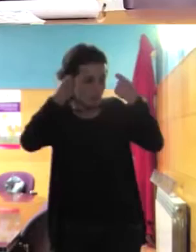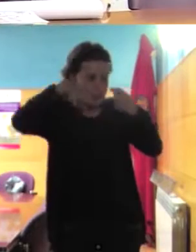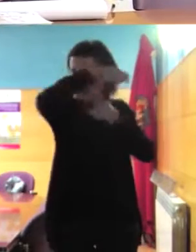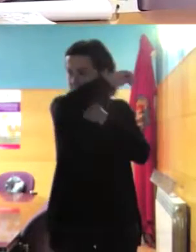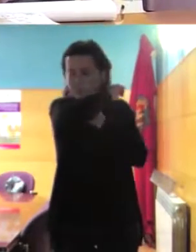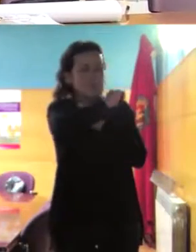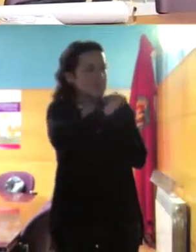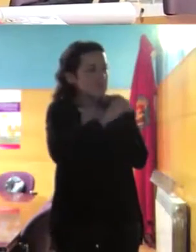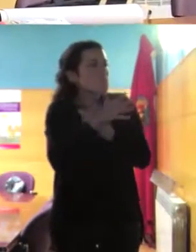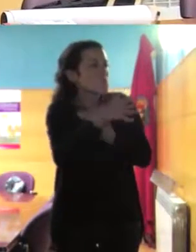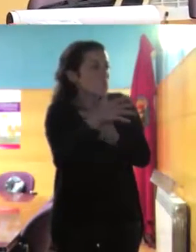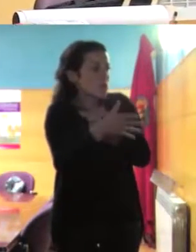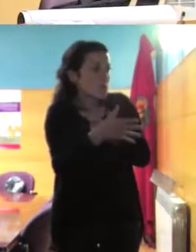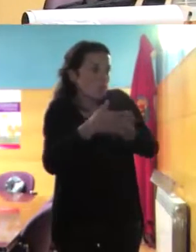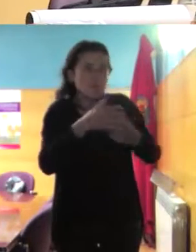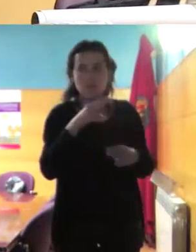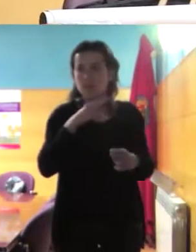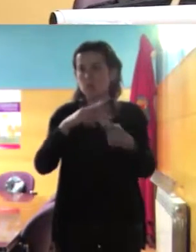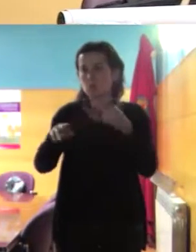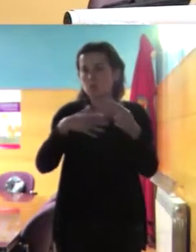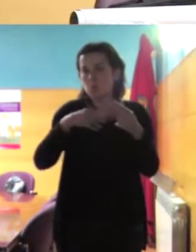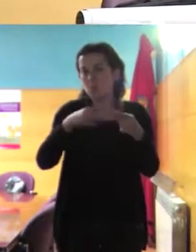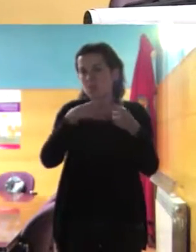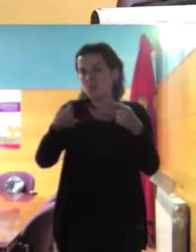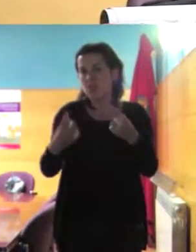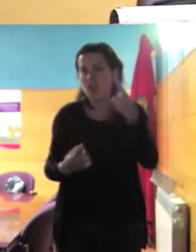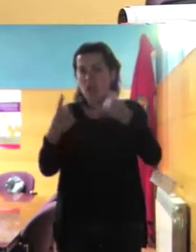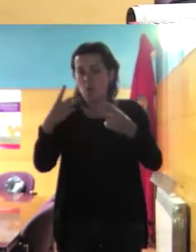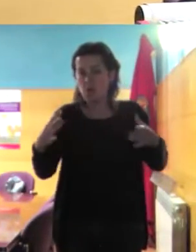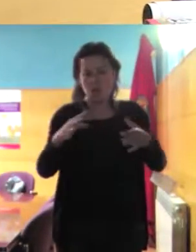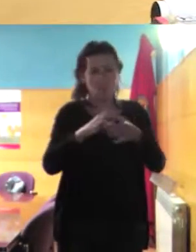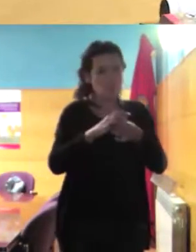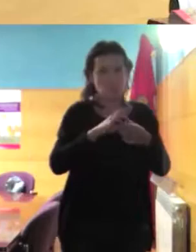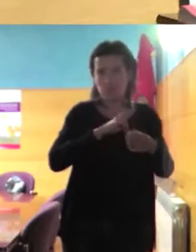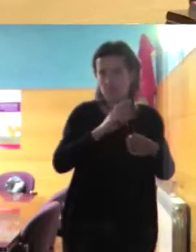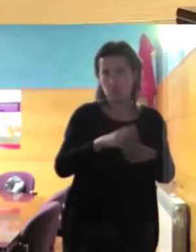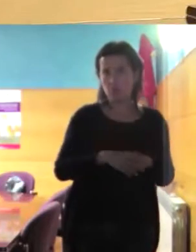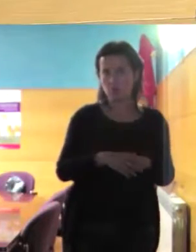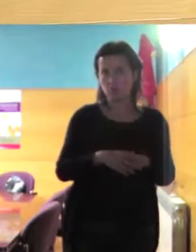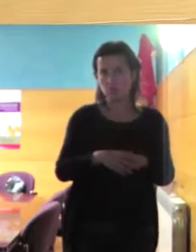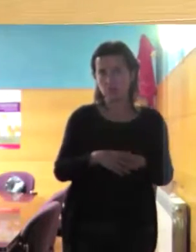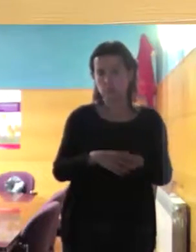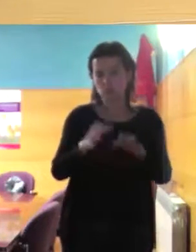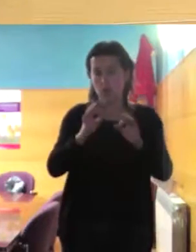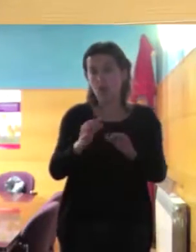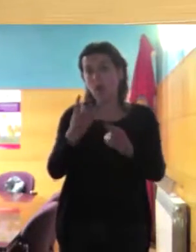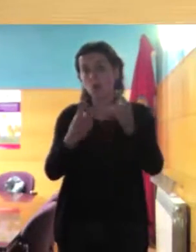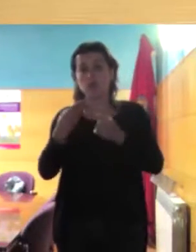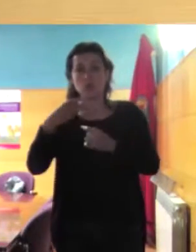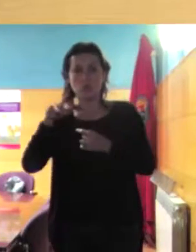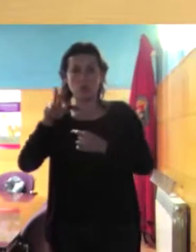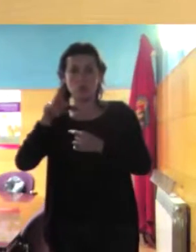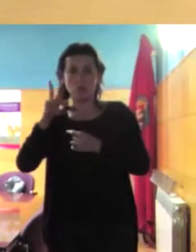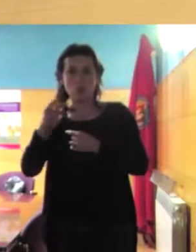muy diferente y no siempre tiene que ir con la religión ni siquiera las que llevan el burka incluso pero bueno